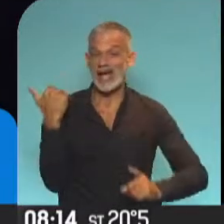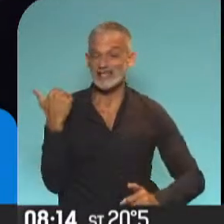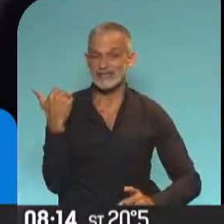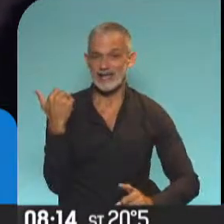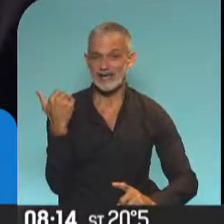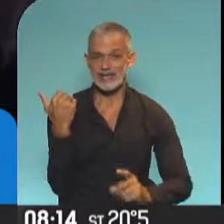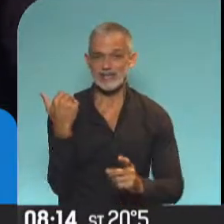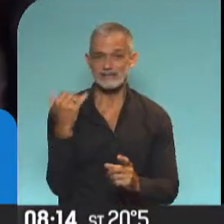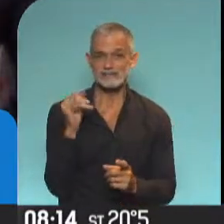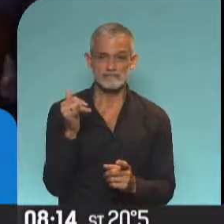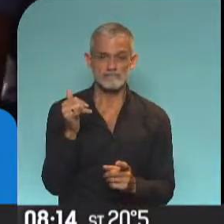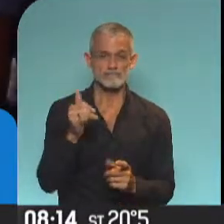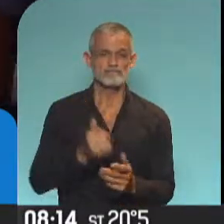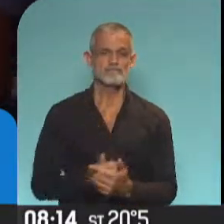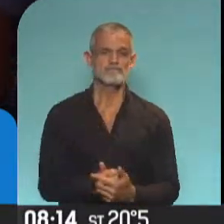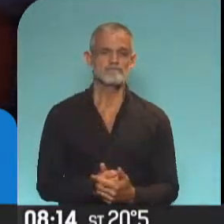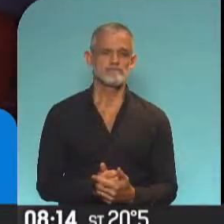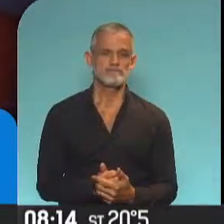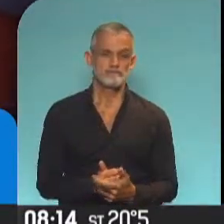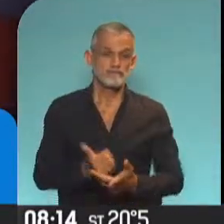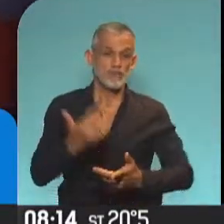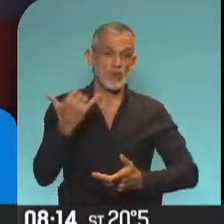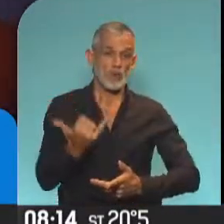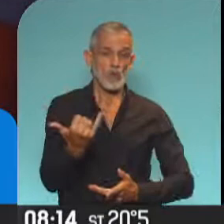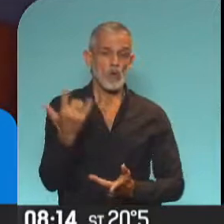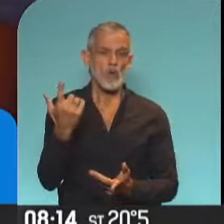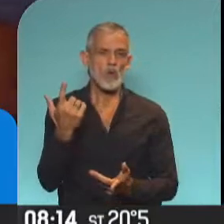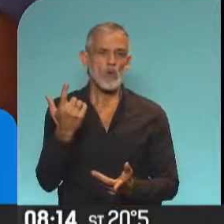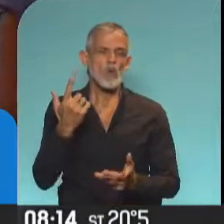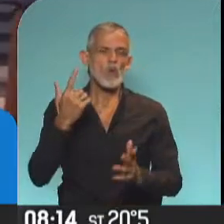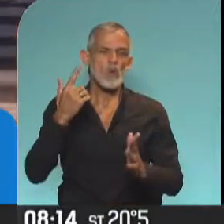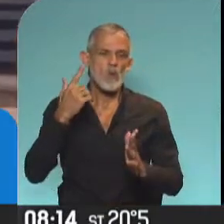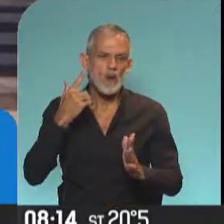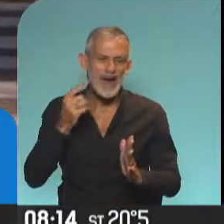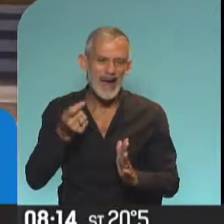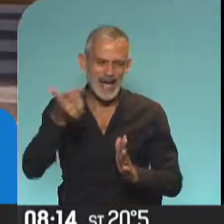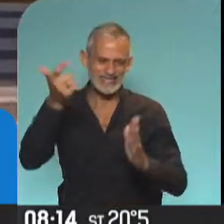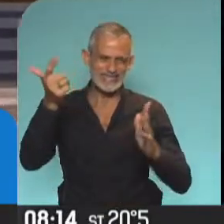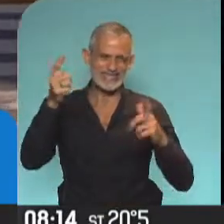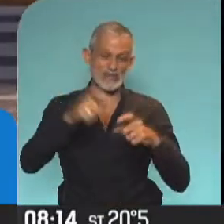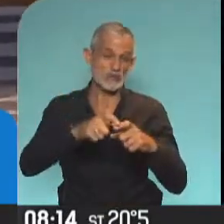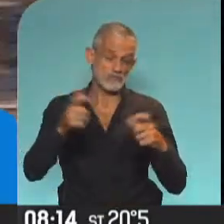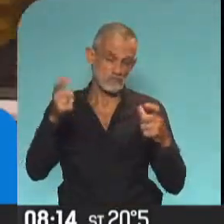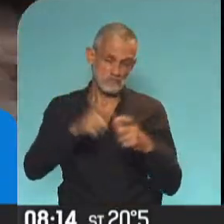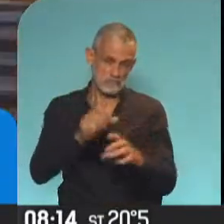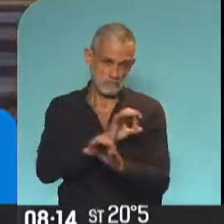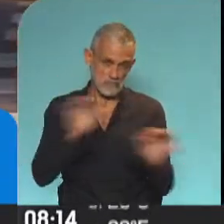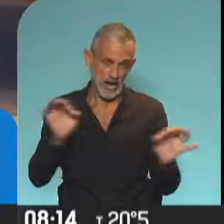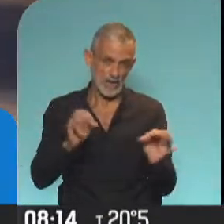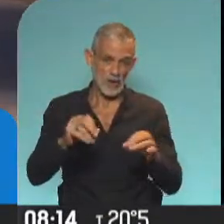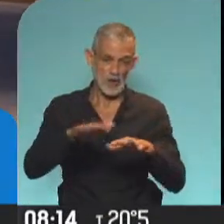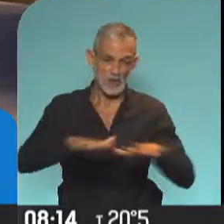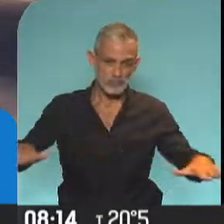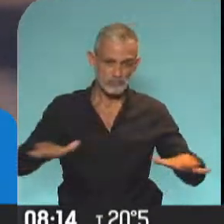hubo un intento, pero bueno, no se reunió nadie con los manteros de